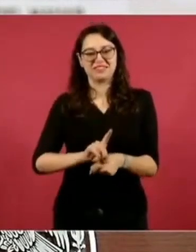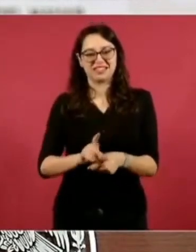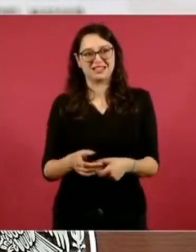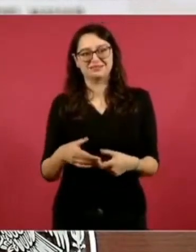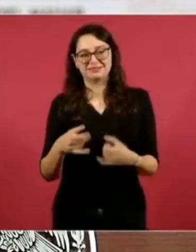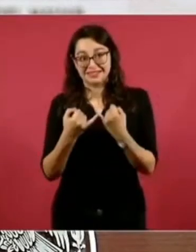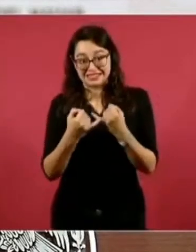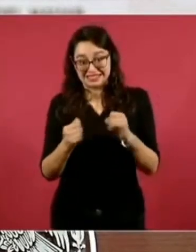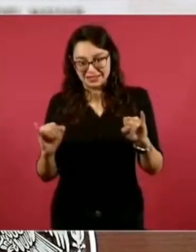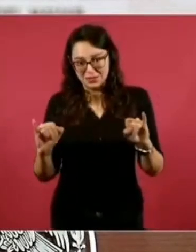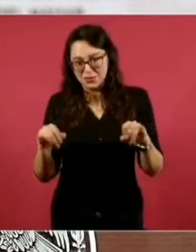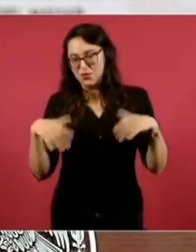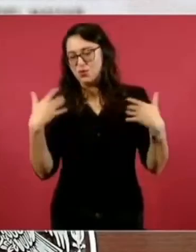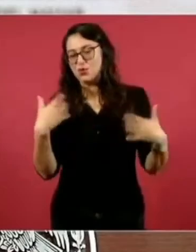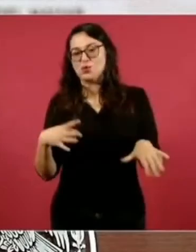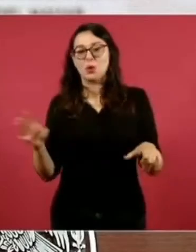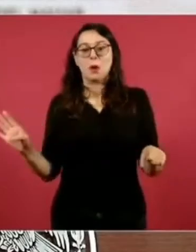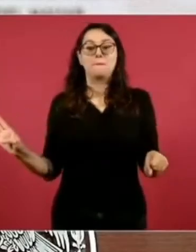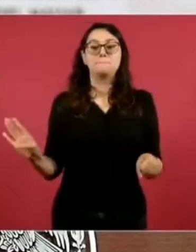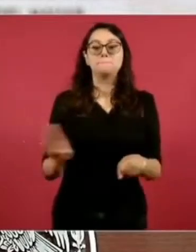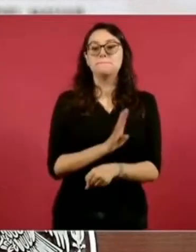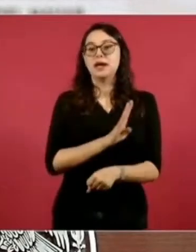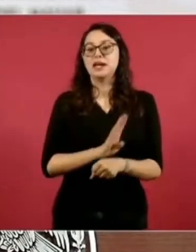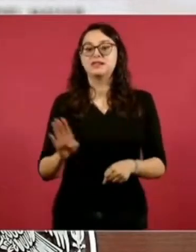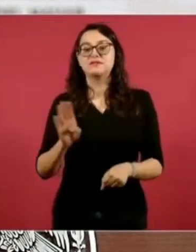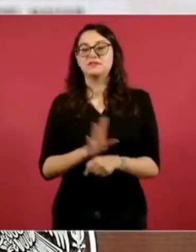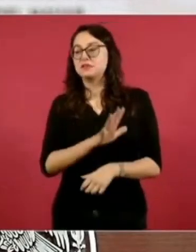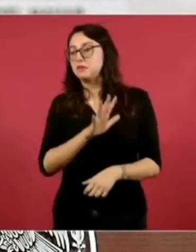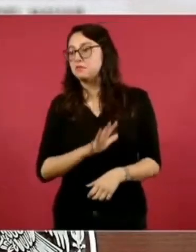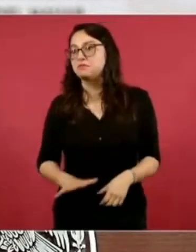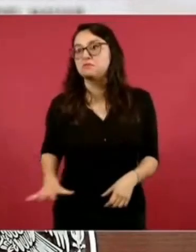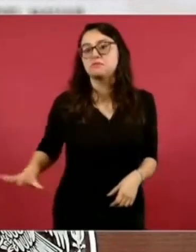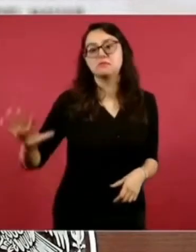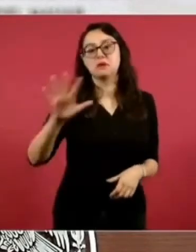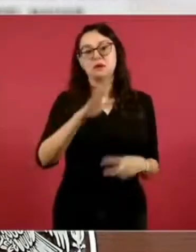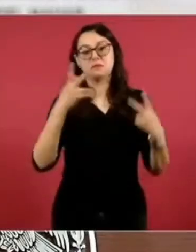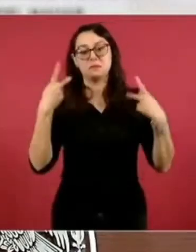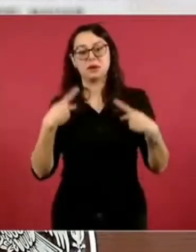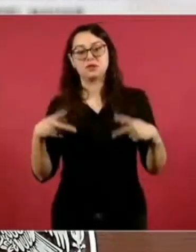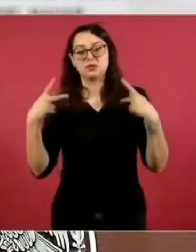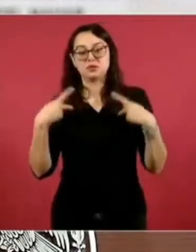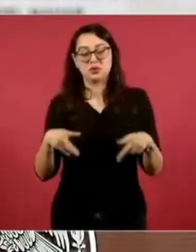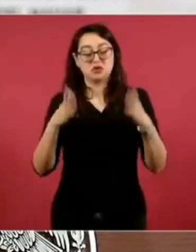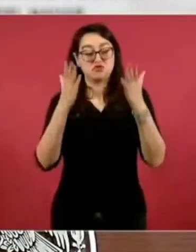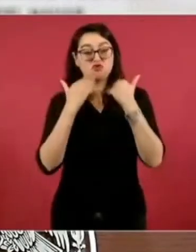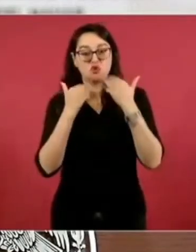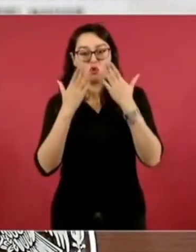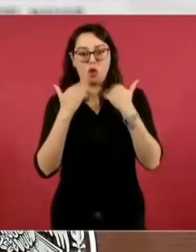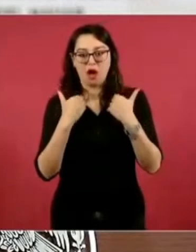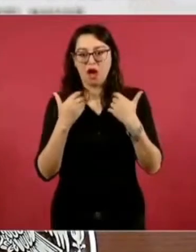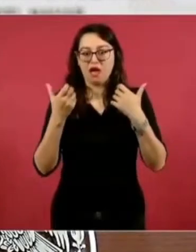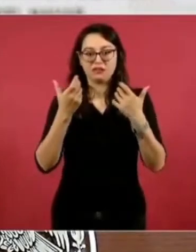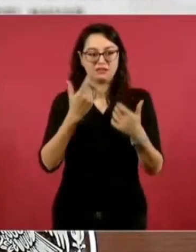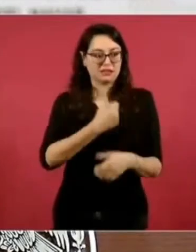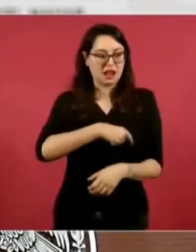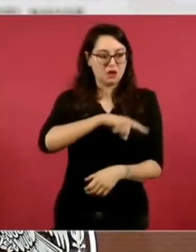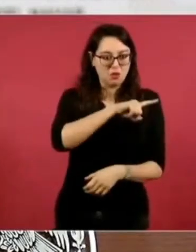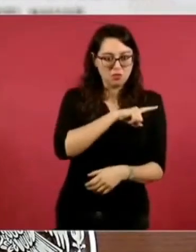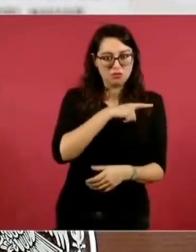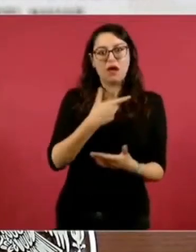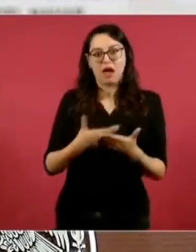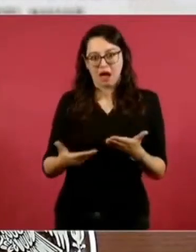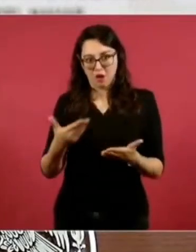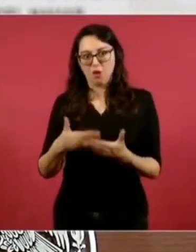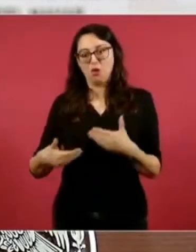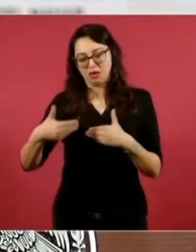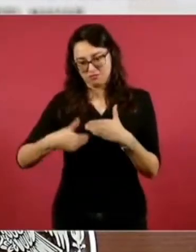social de 23 estados de nuestro país. Los avances estado por estado, como ha sido ya